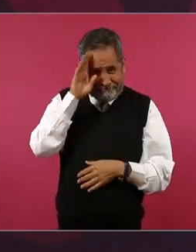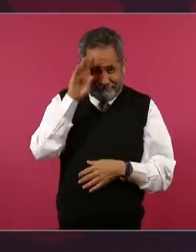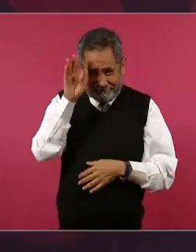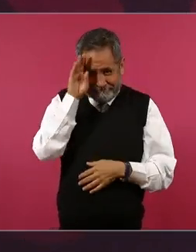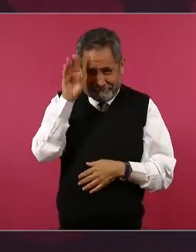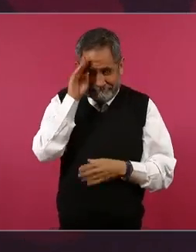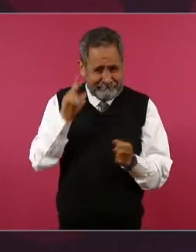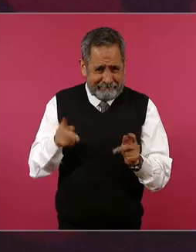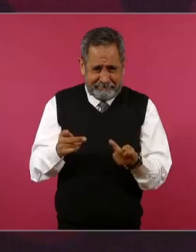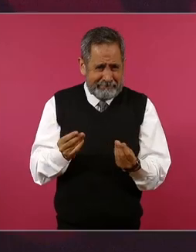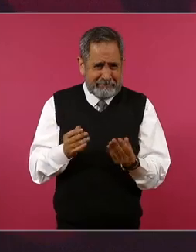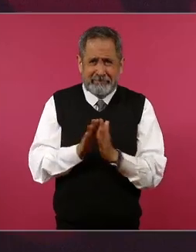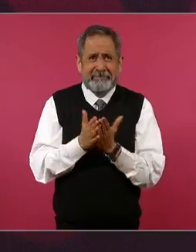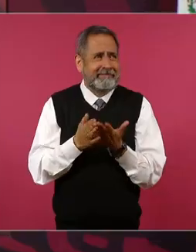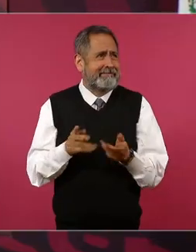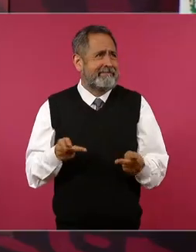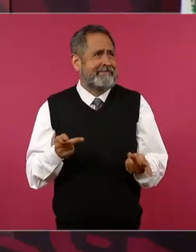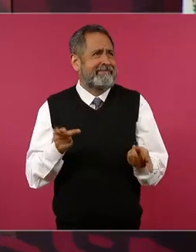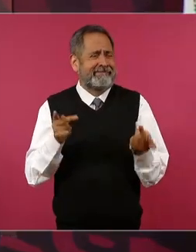muchísimo